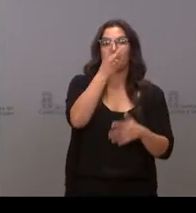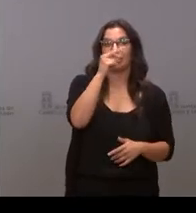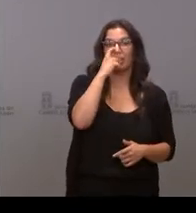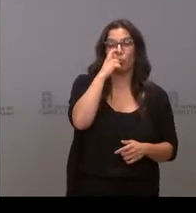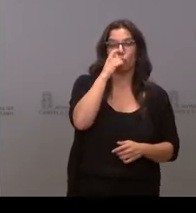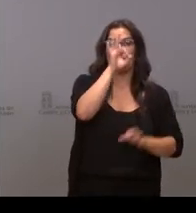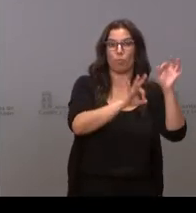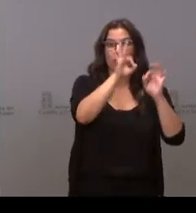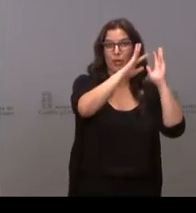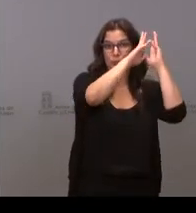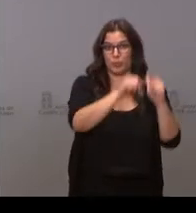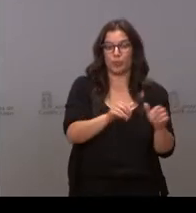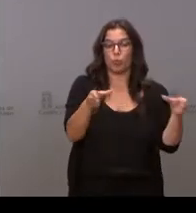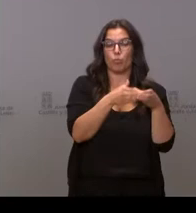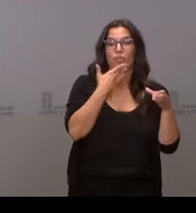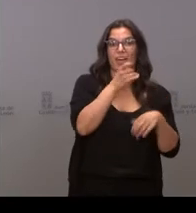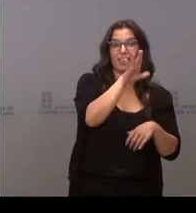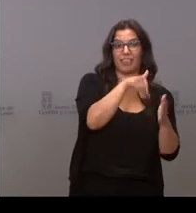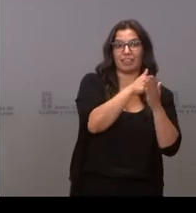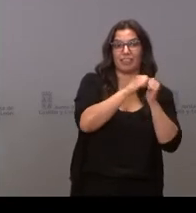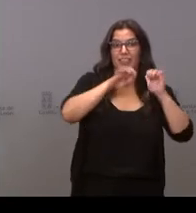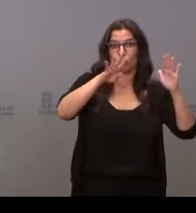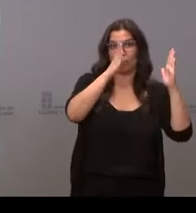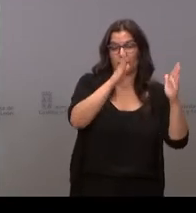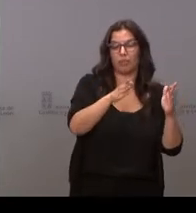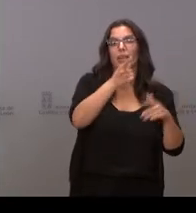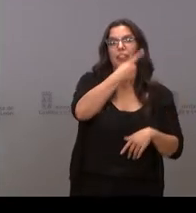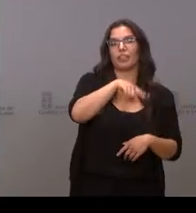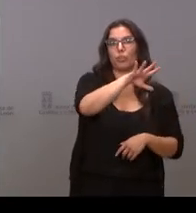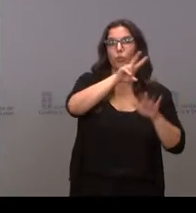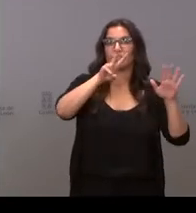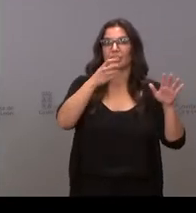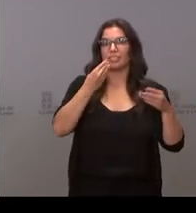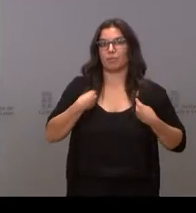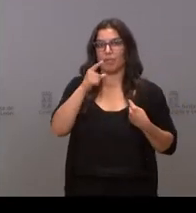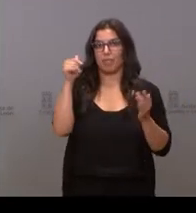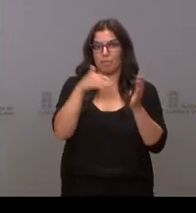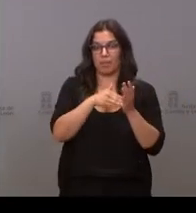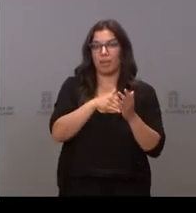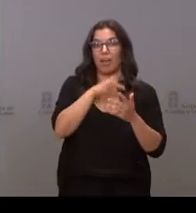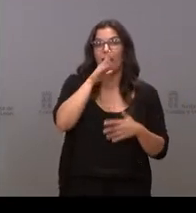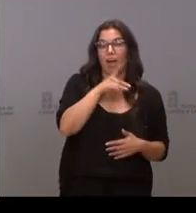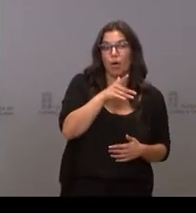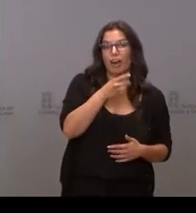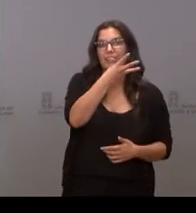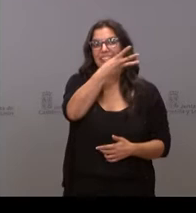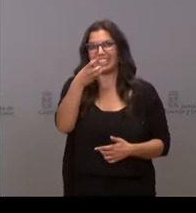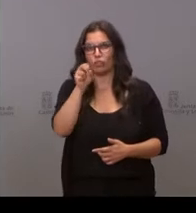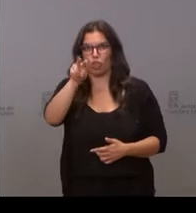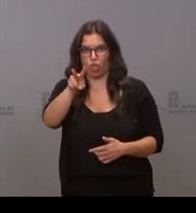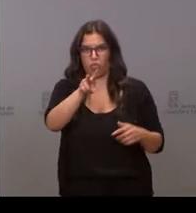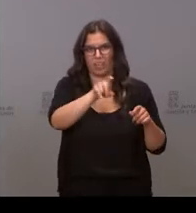en el grupo de 15 a 29 años era de 157 casos, 100.000 habitantes, ahora mismo es 312.